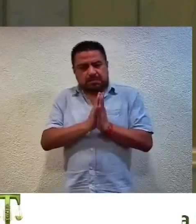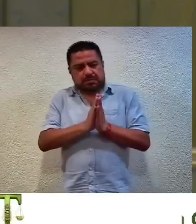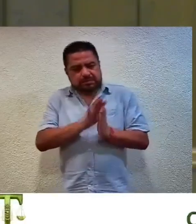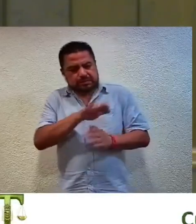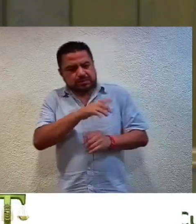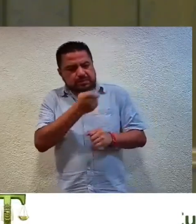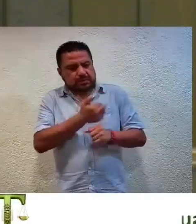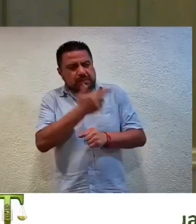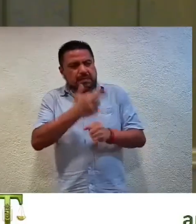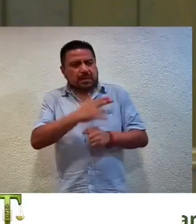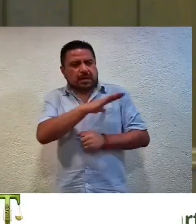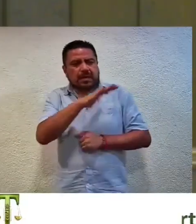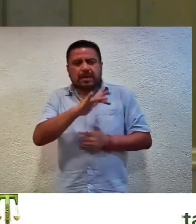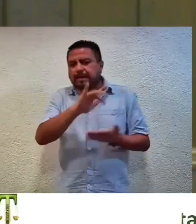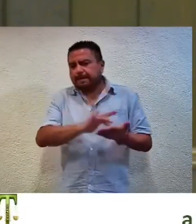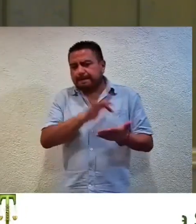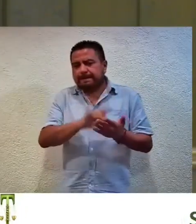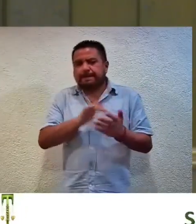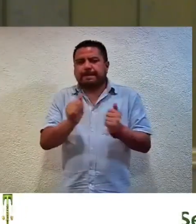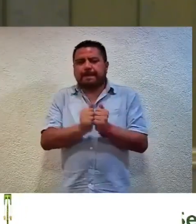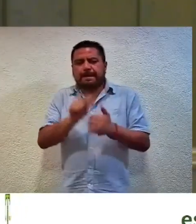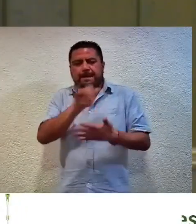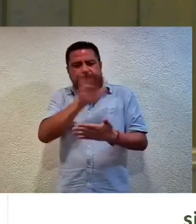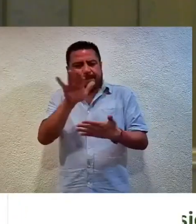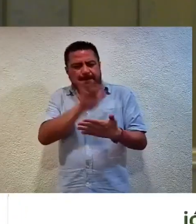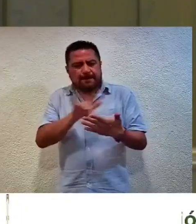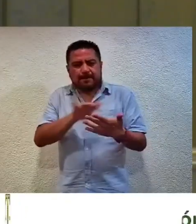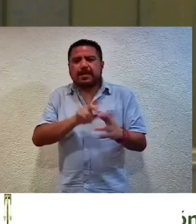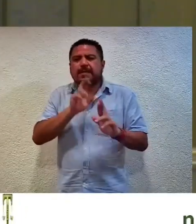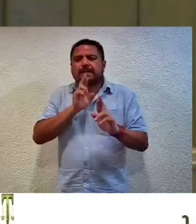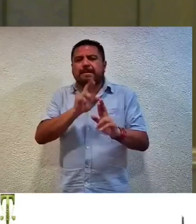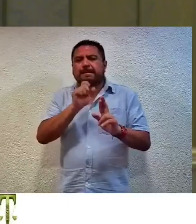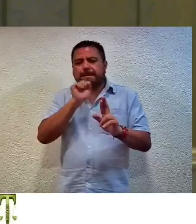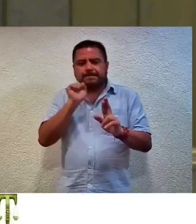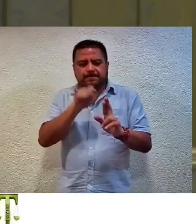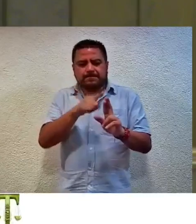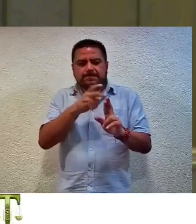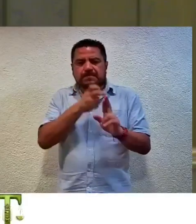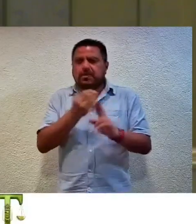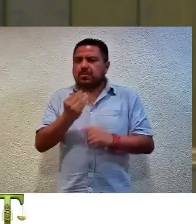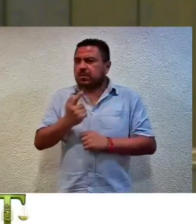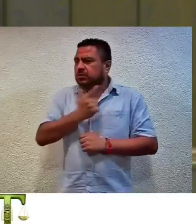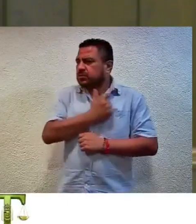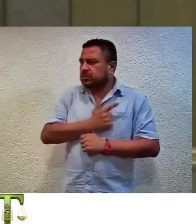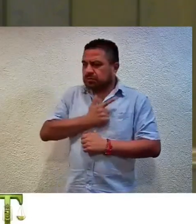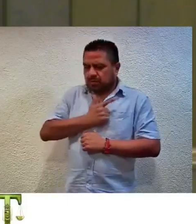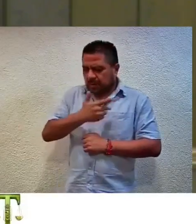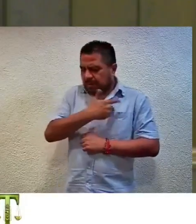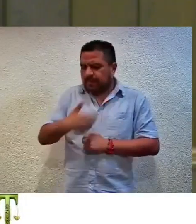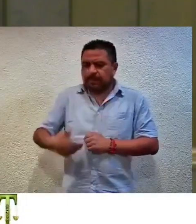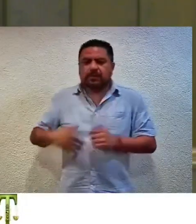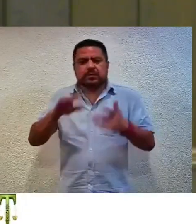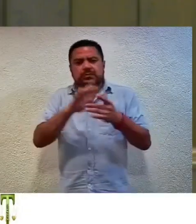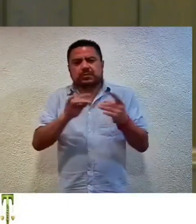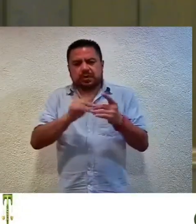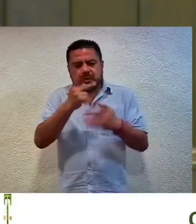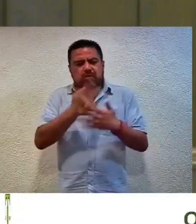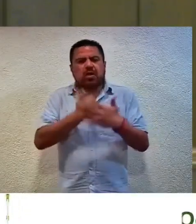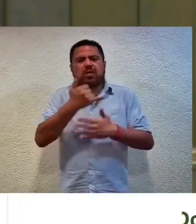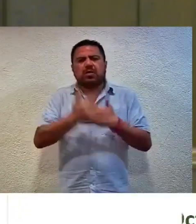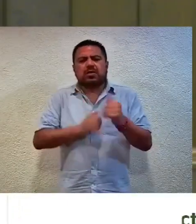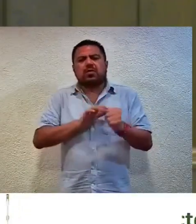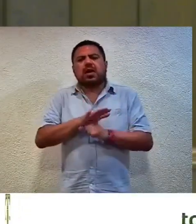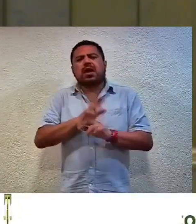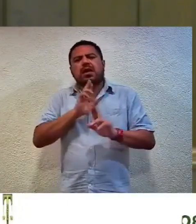secretaria general, nos apoye con la cuenta y resolutivos del mismo. Con gusto, magistrada presidenta. Doy cuenta con el proyecto de